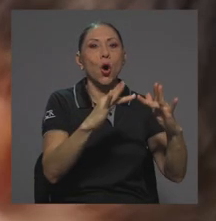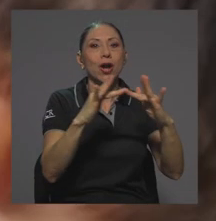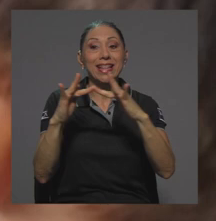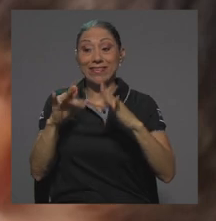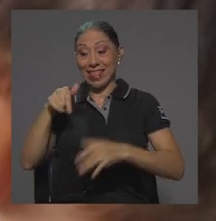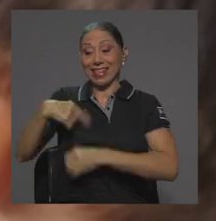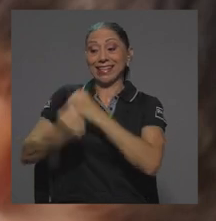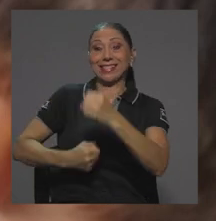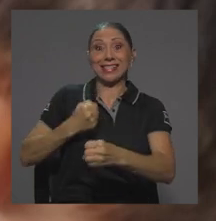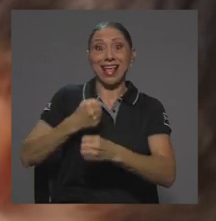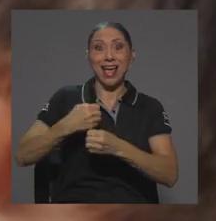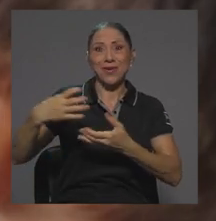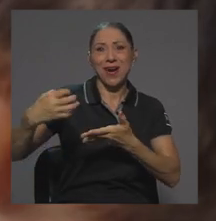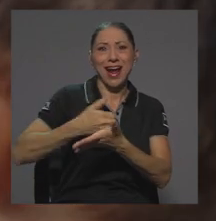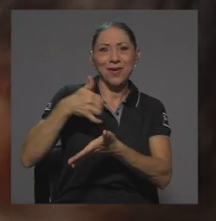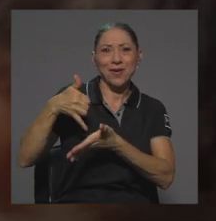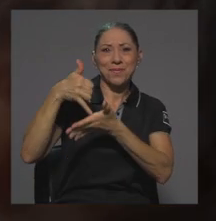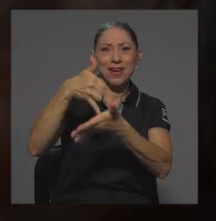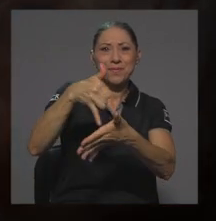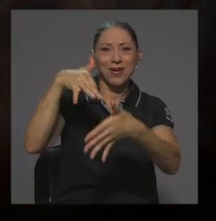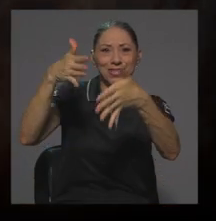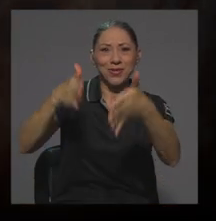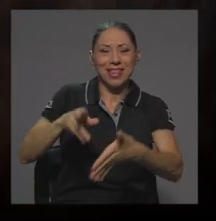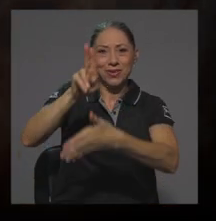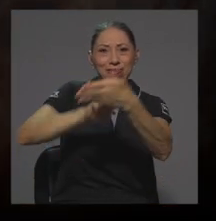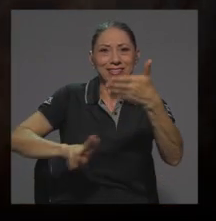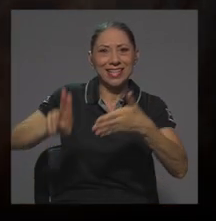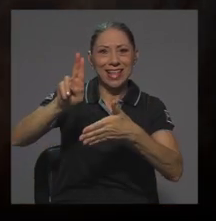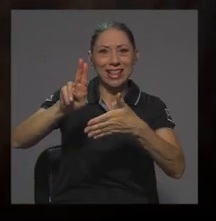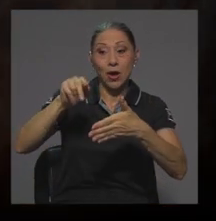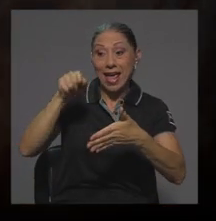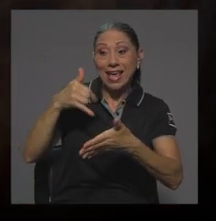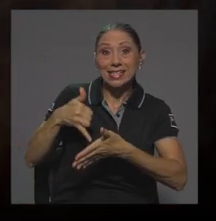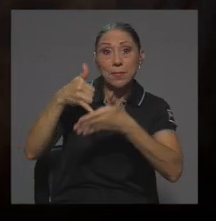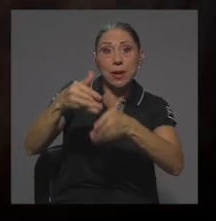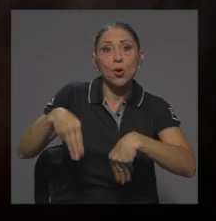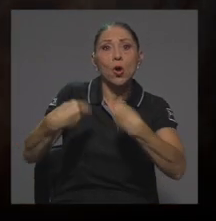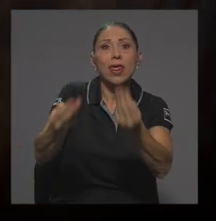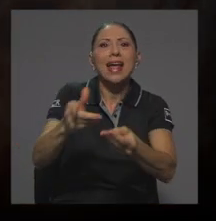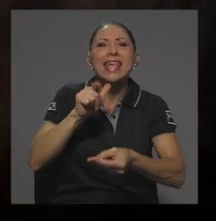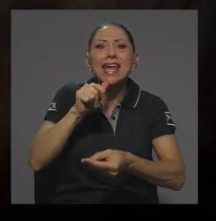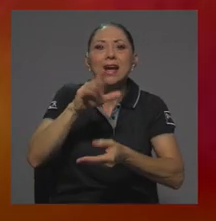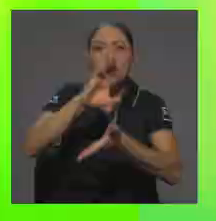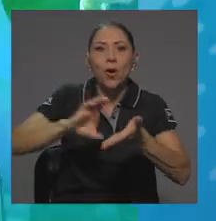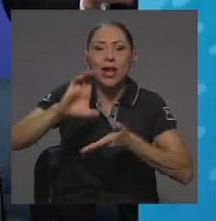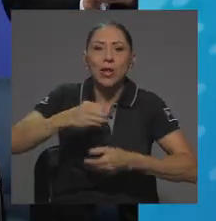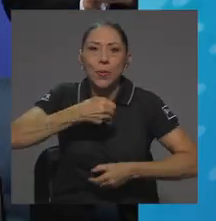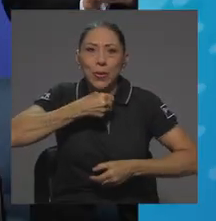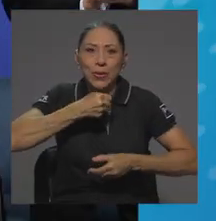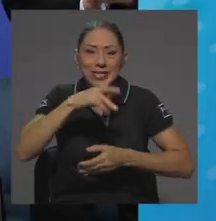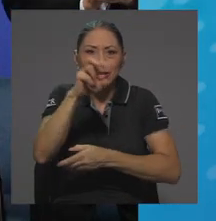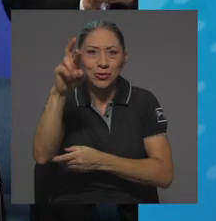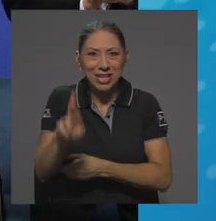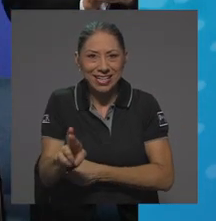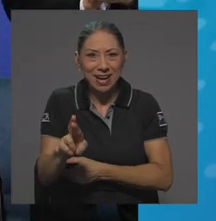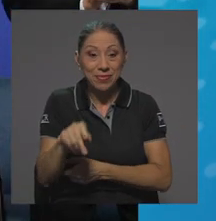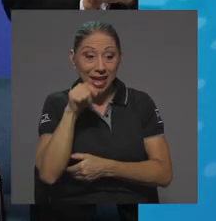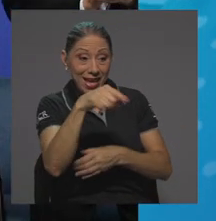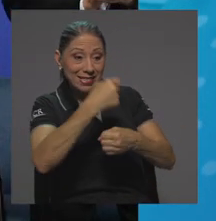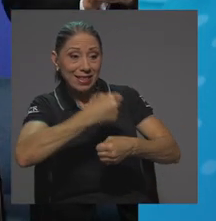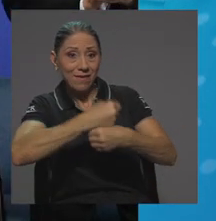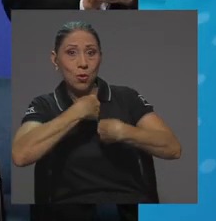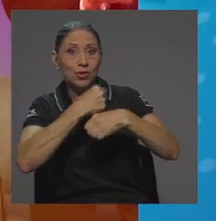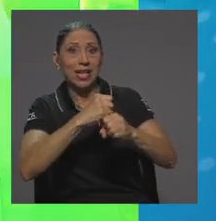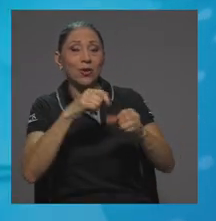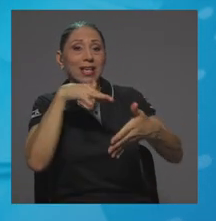ganó el premio al estudiante universitario que otorga el Colegio de Periodistas de Costa Rica, elaborado por los estudiantes